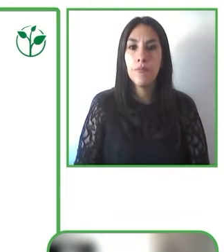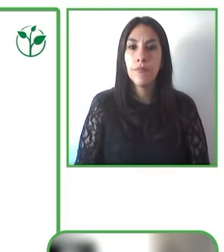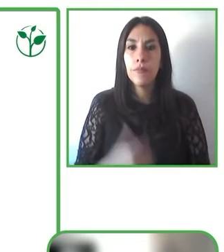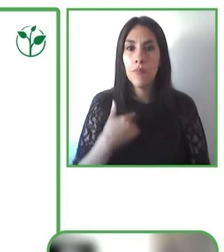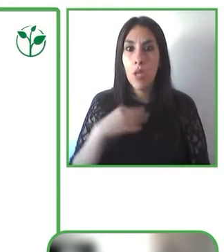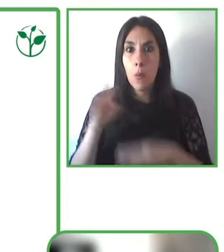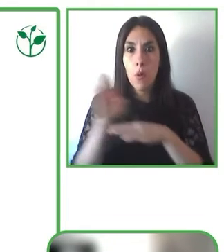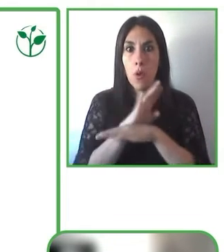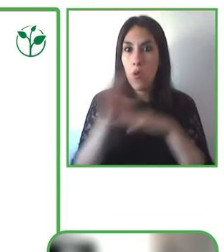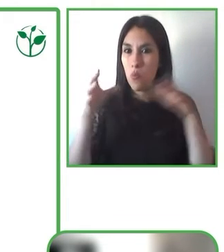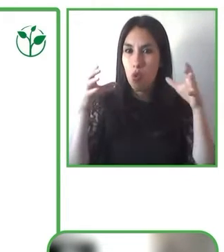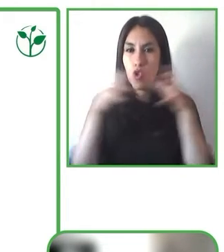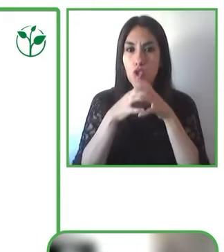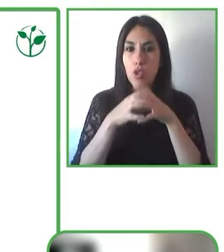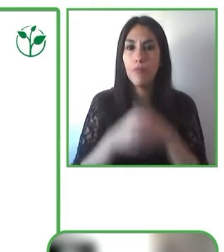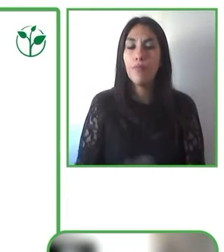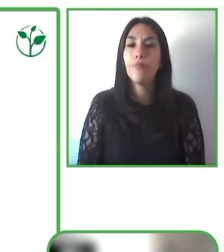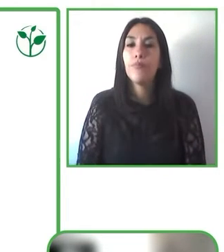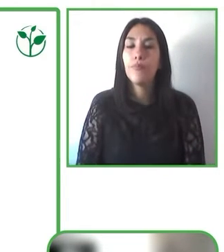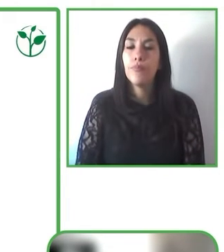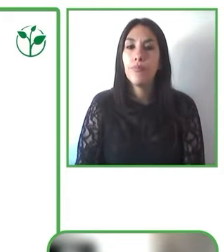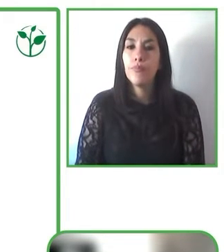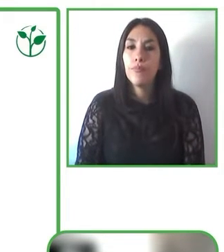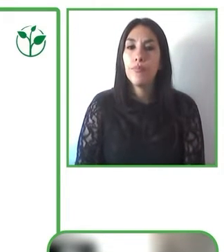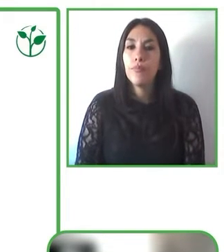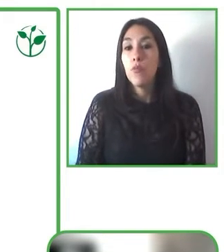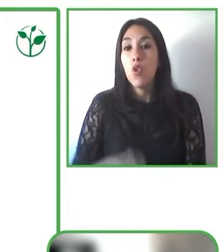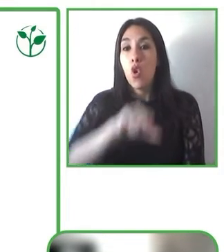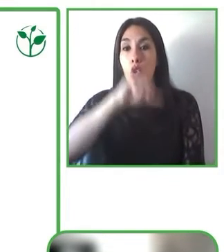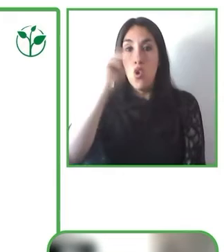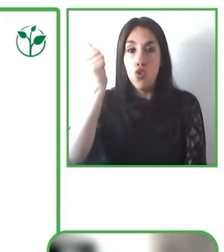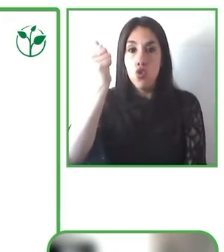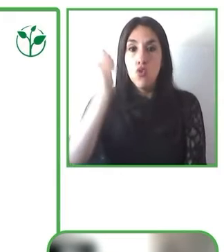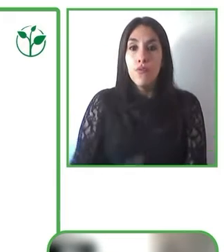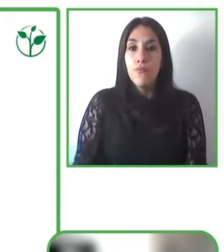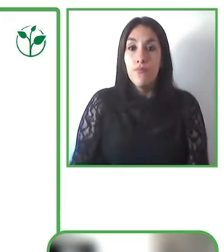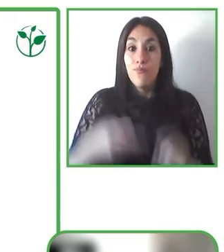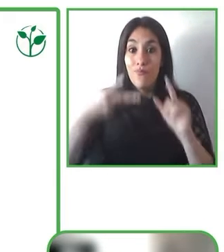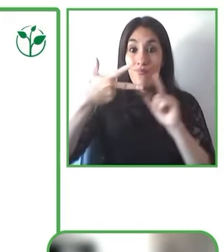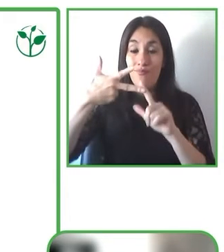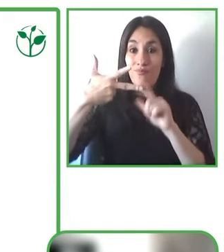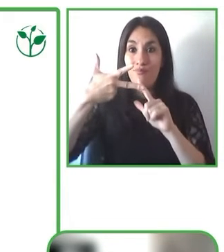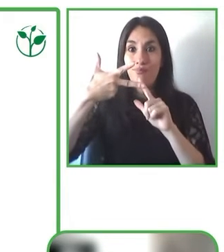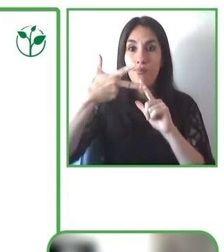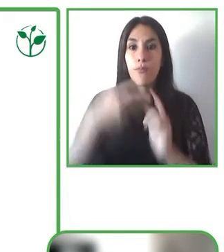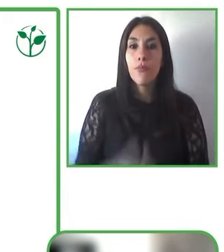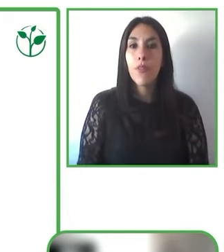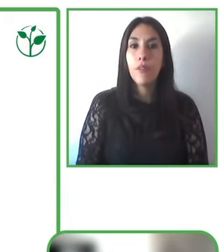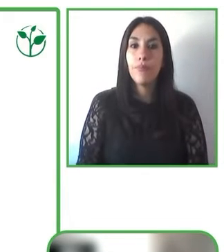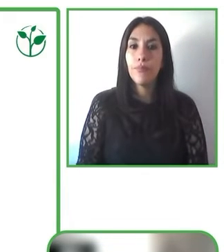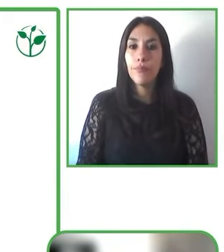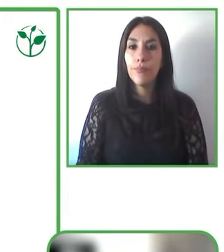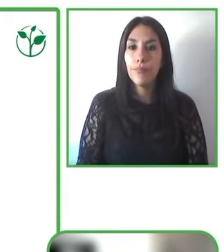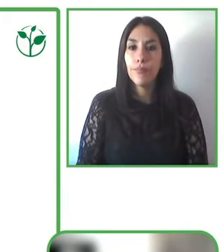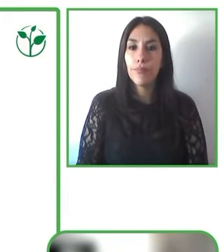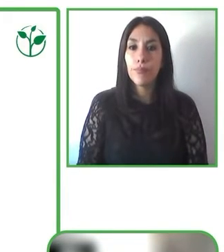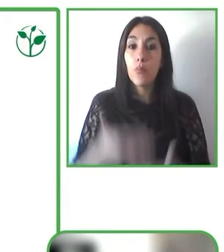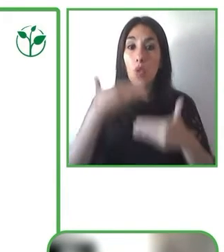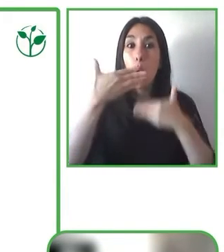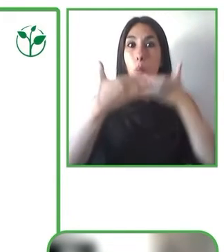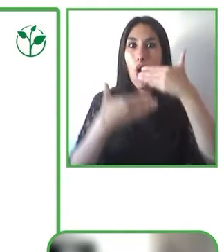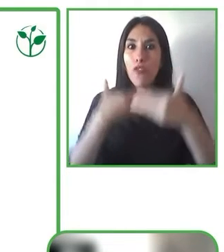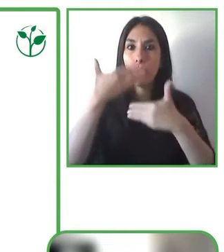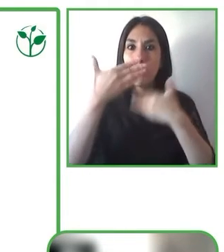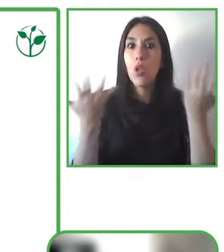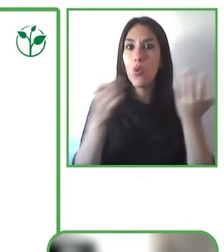de Gary es promocionar el conocimiento sobre la accesibilidad y el uso de